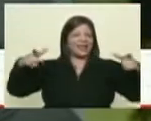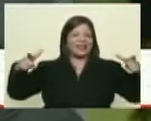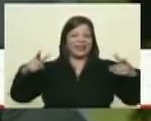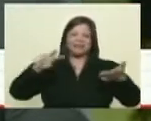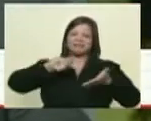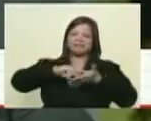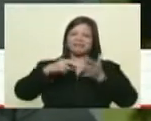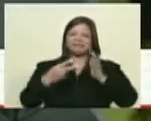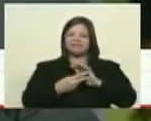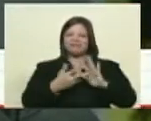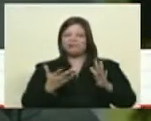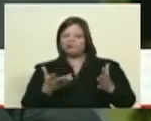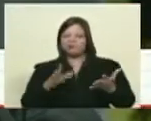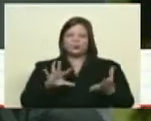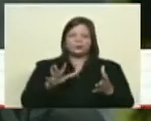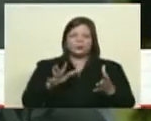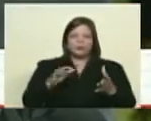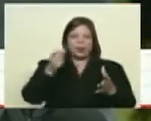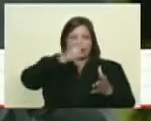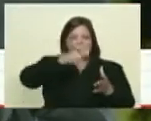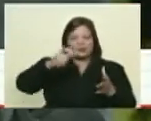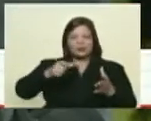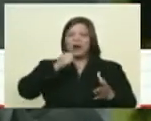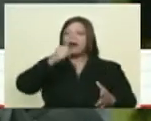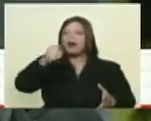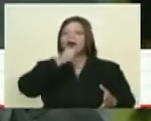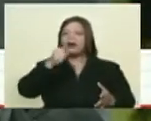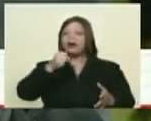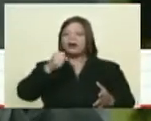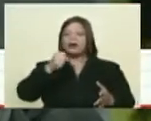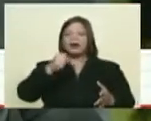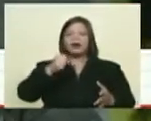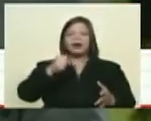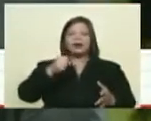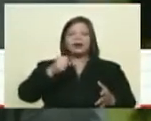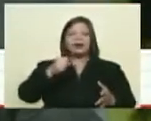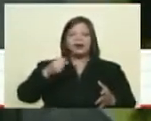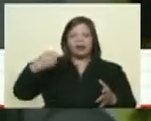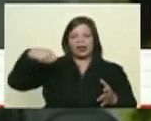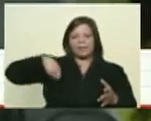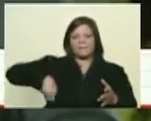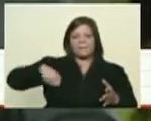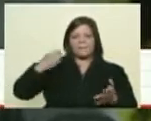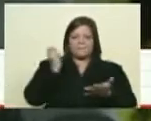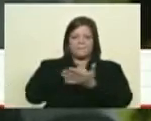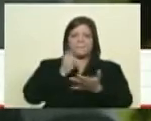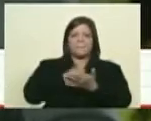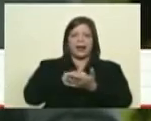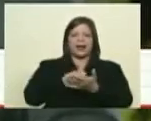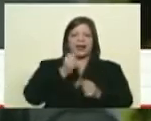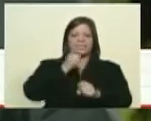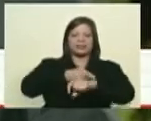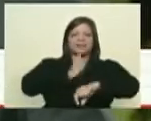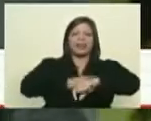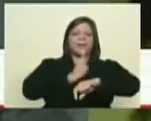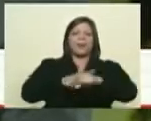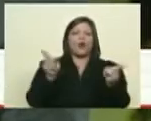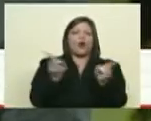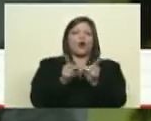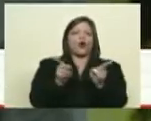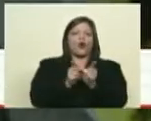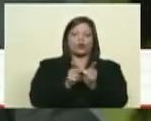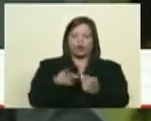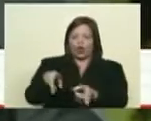como enigmáticas tú dices que hay unos corresponsales que son stringers que son freelance trabajadores a destajo que